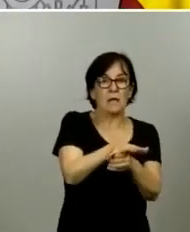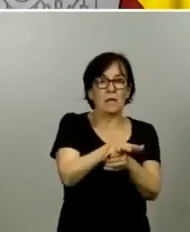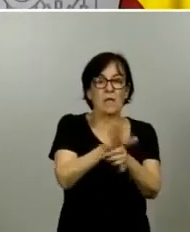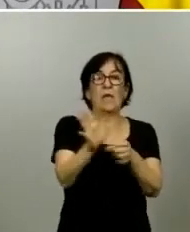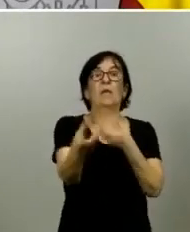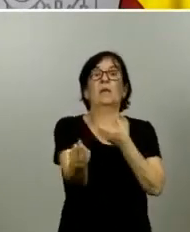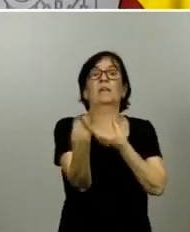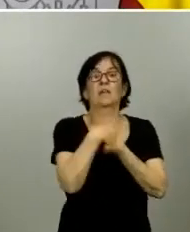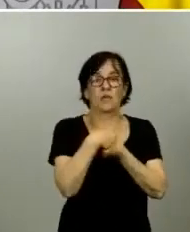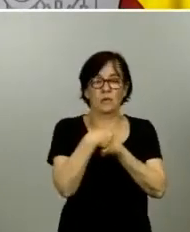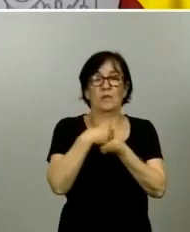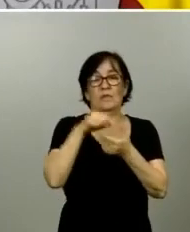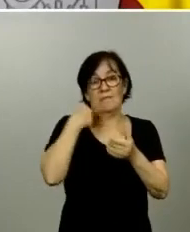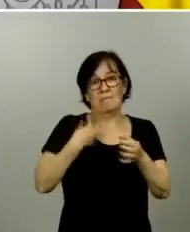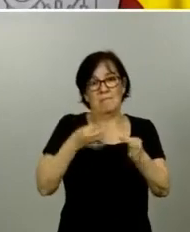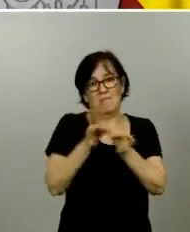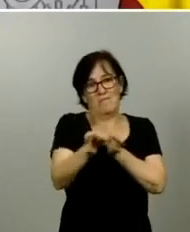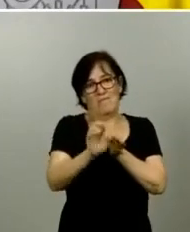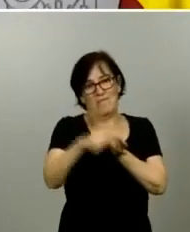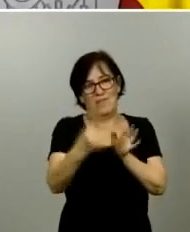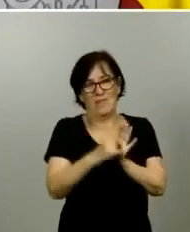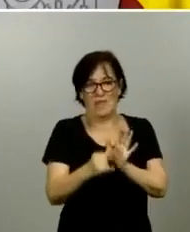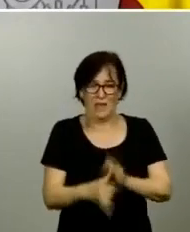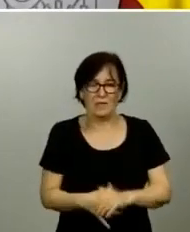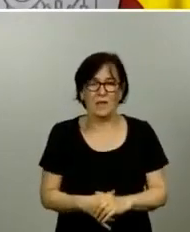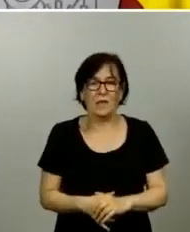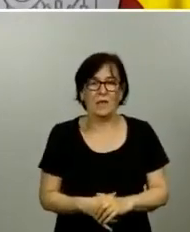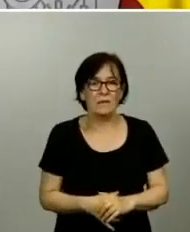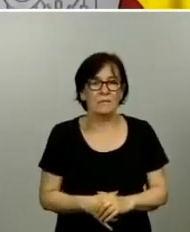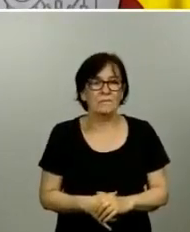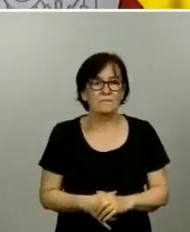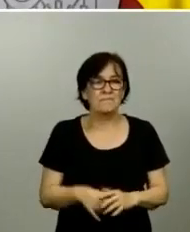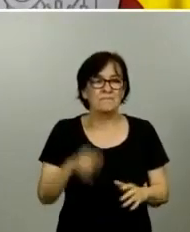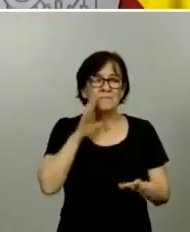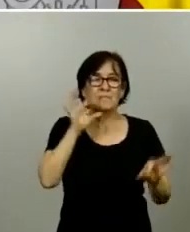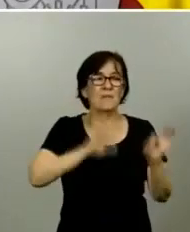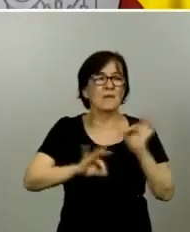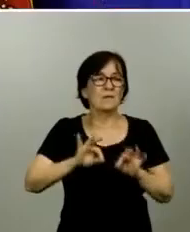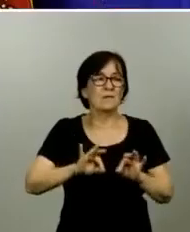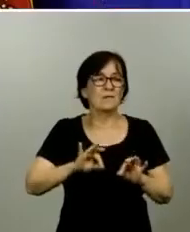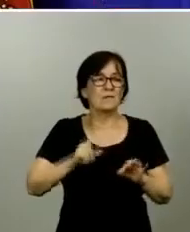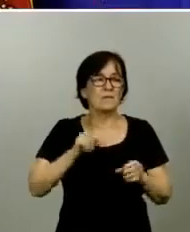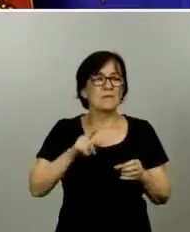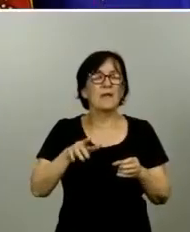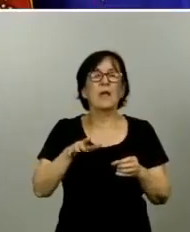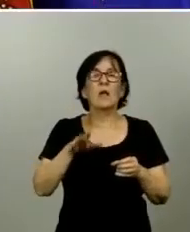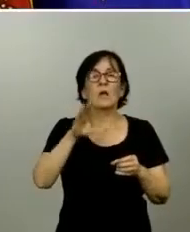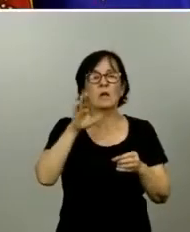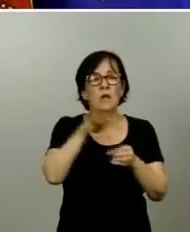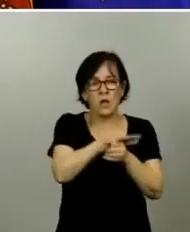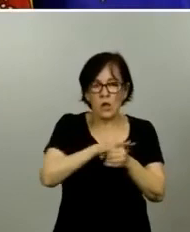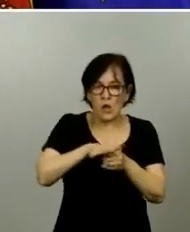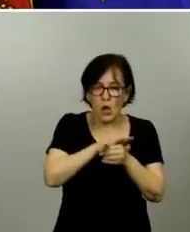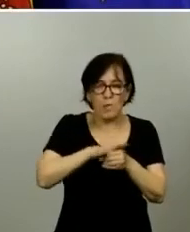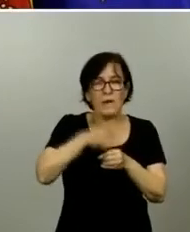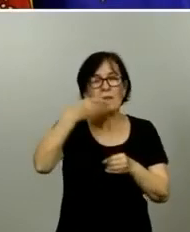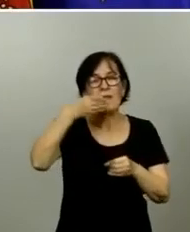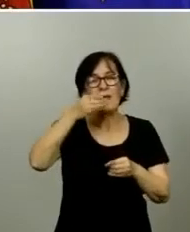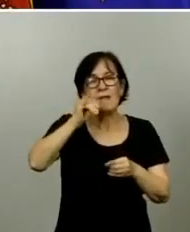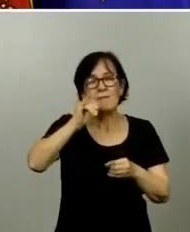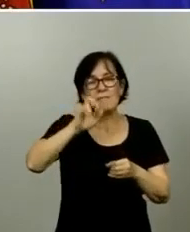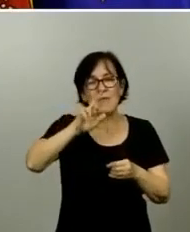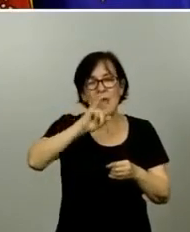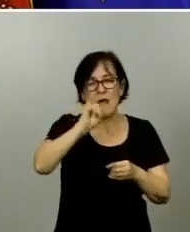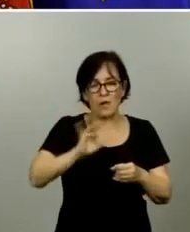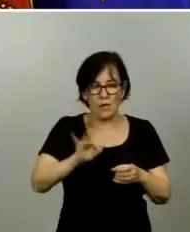Villablino en principio la decisión se aplica a la comarca del Bierzo que es la comarca que